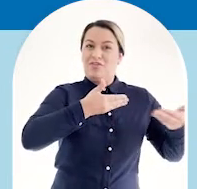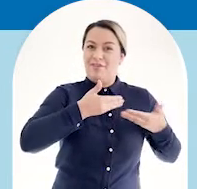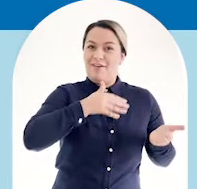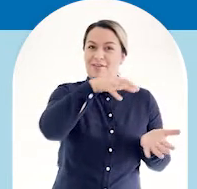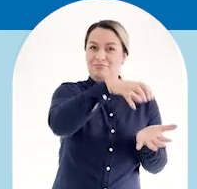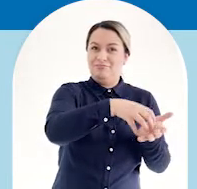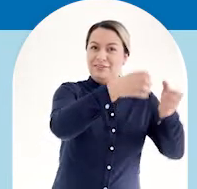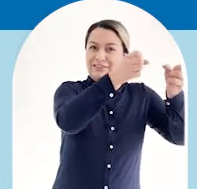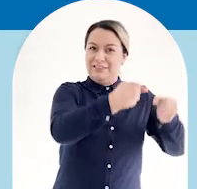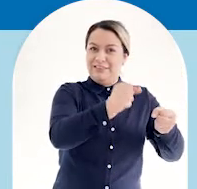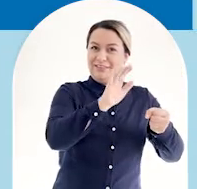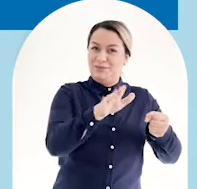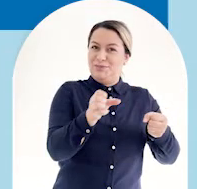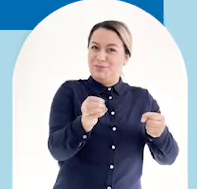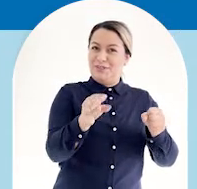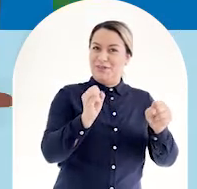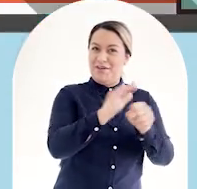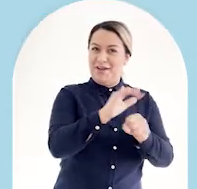Banco Caja Social.